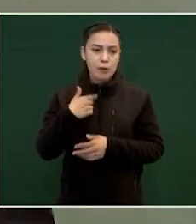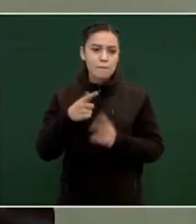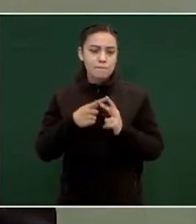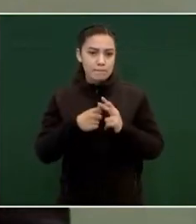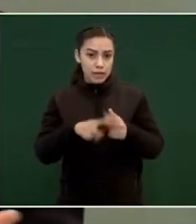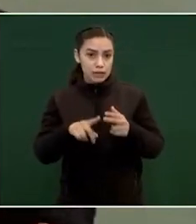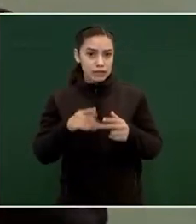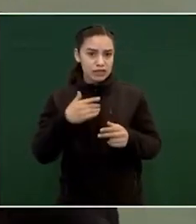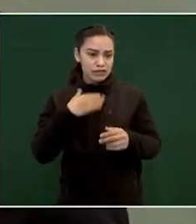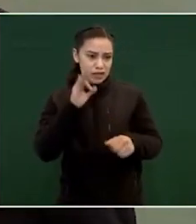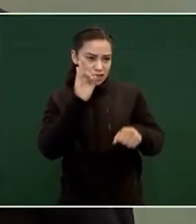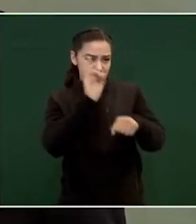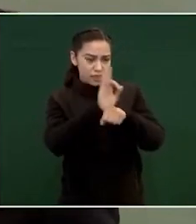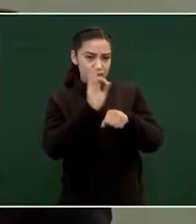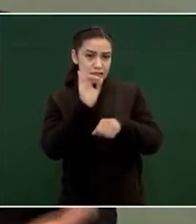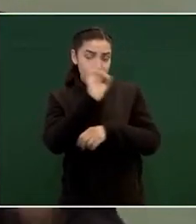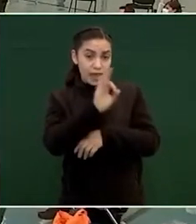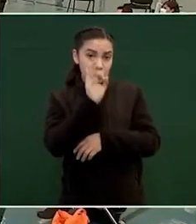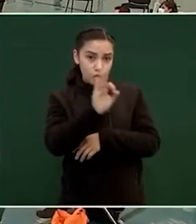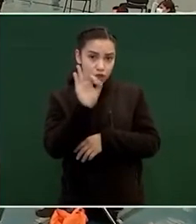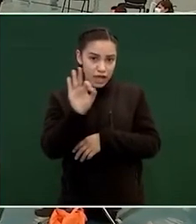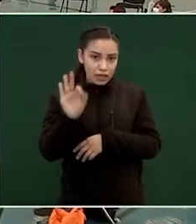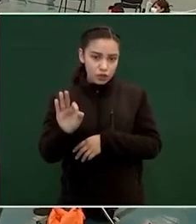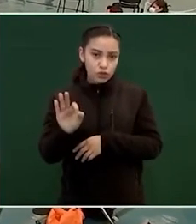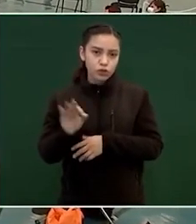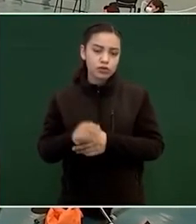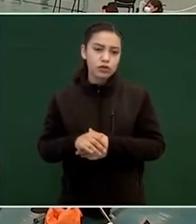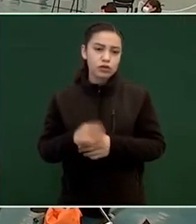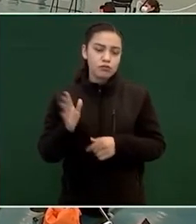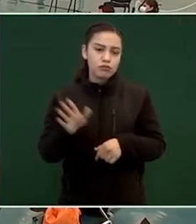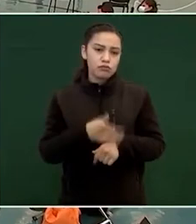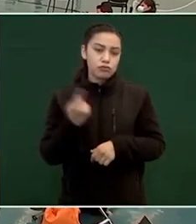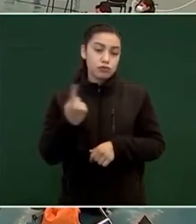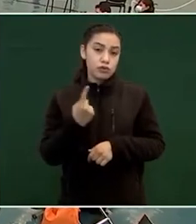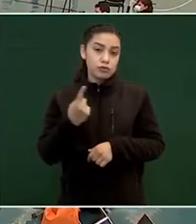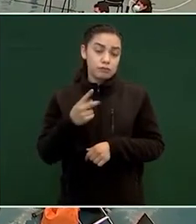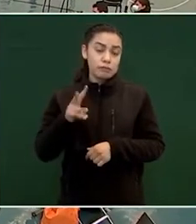porque en sentido estricto